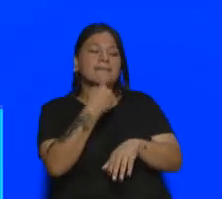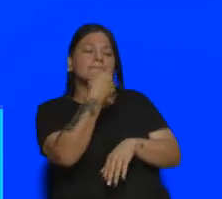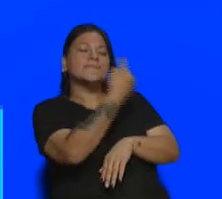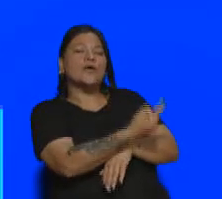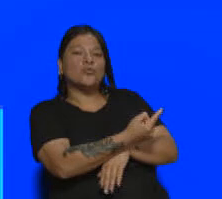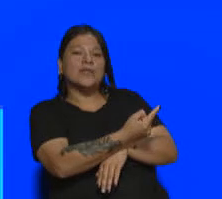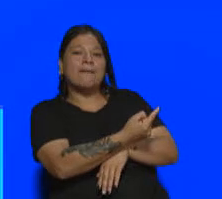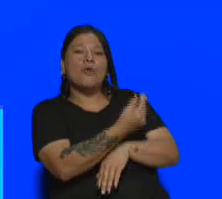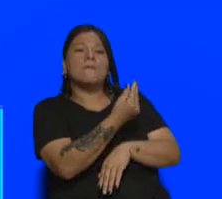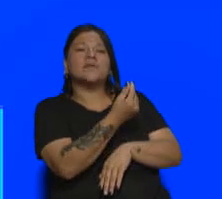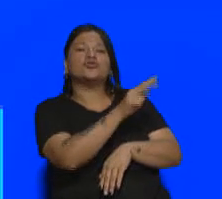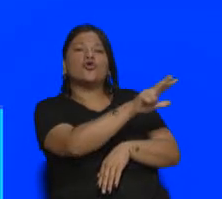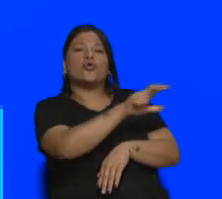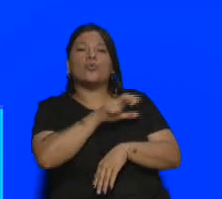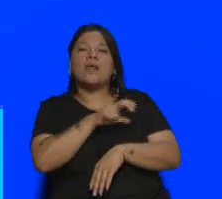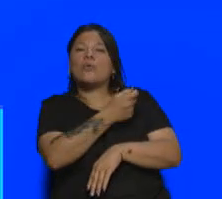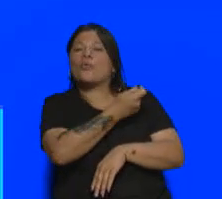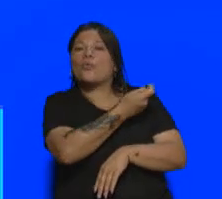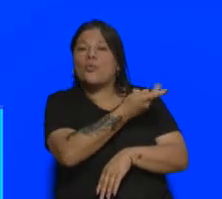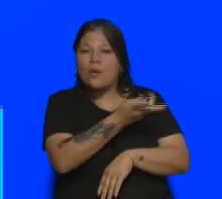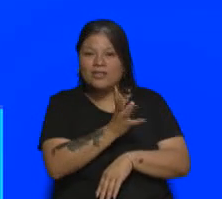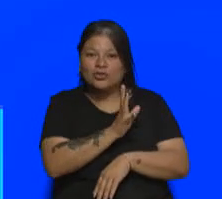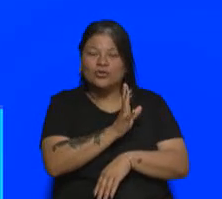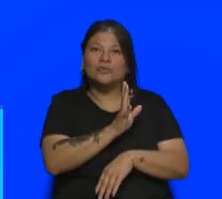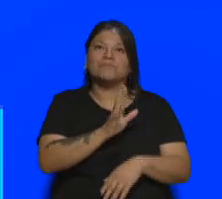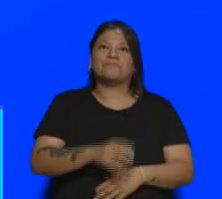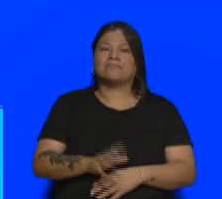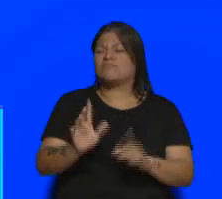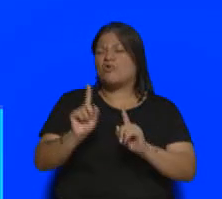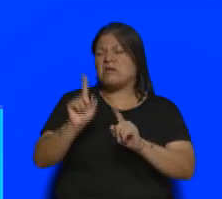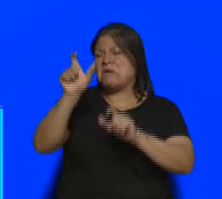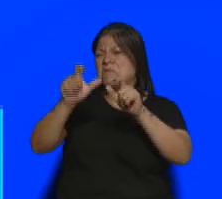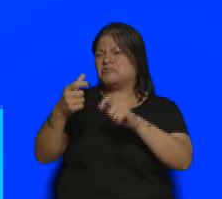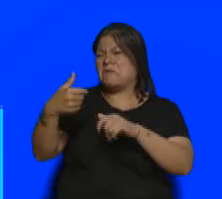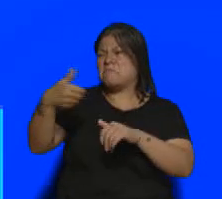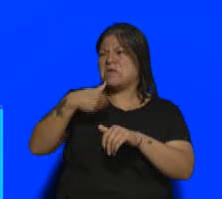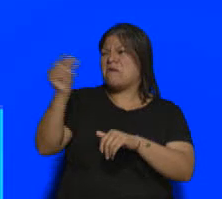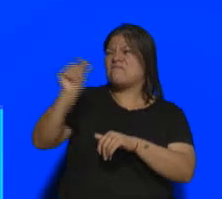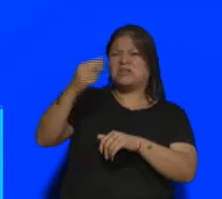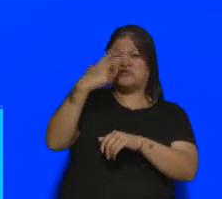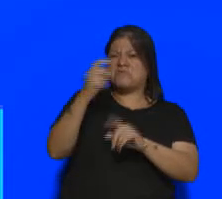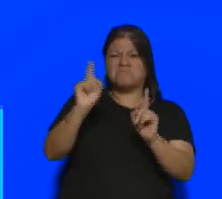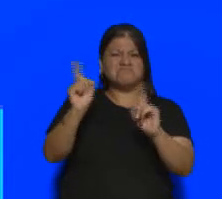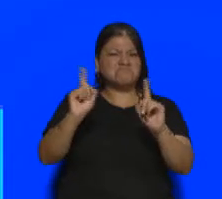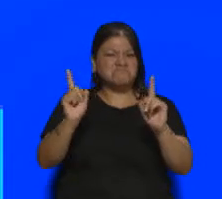a asociaciones o cámaras que estén incluidas esos comercios. Y no hay una cuestión de regateo, la verdad que no.